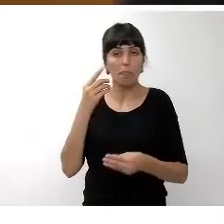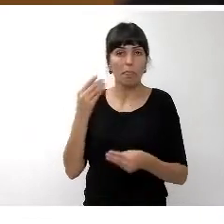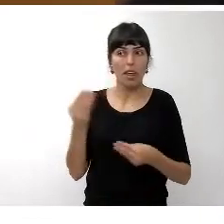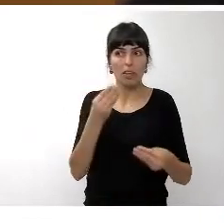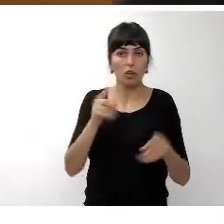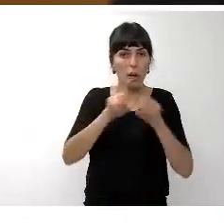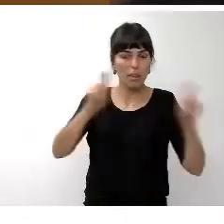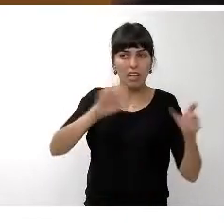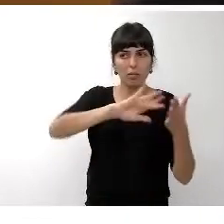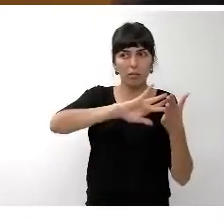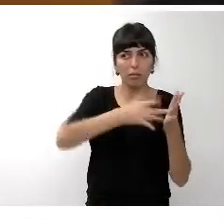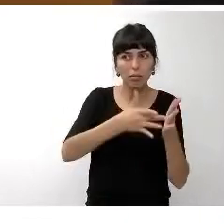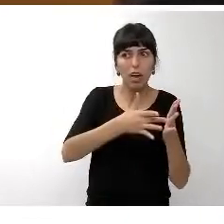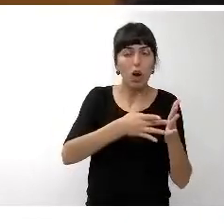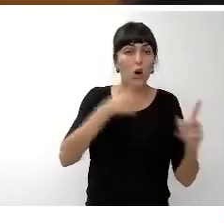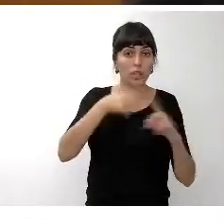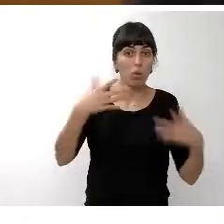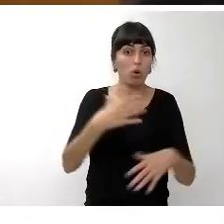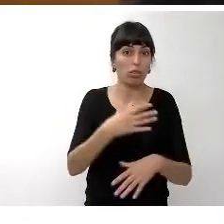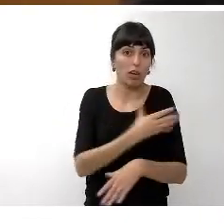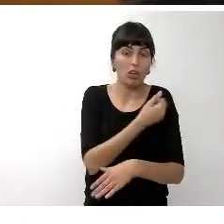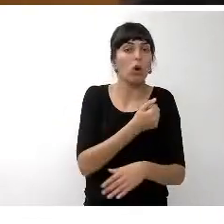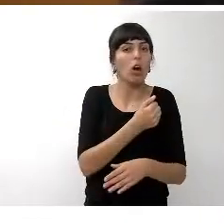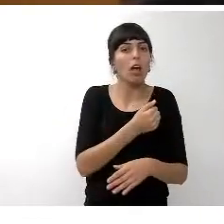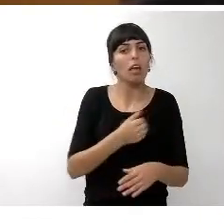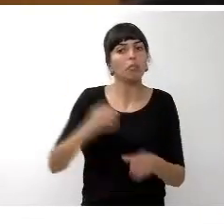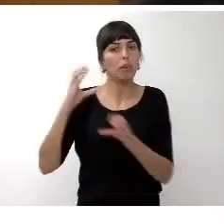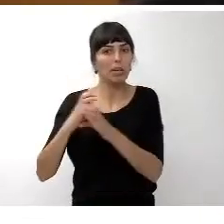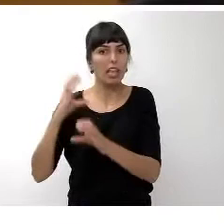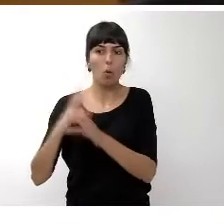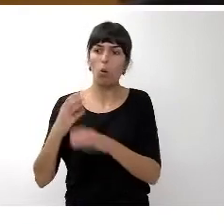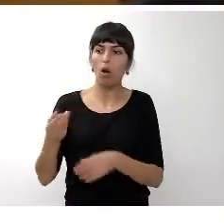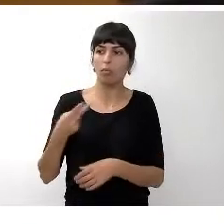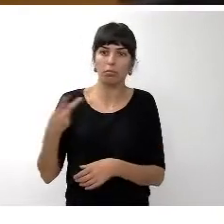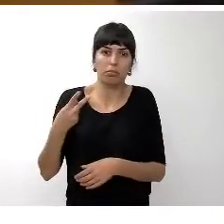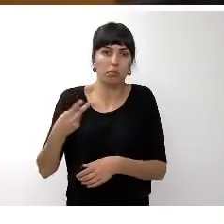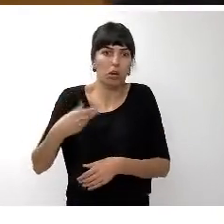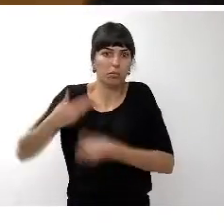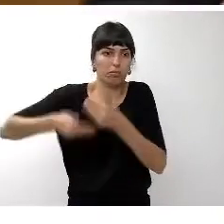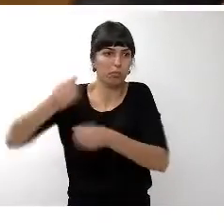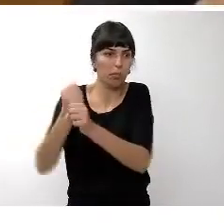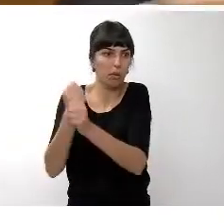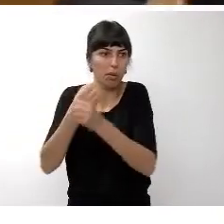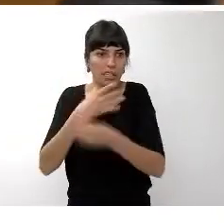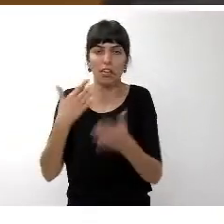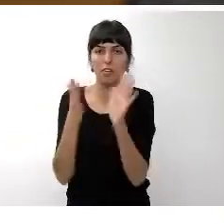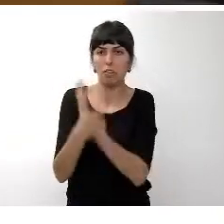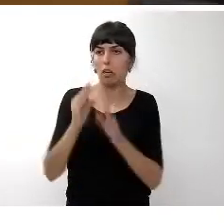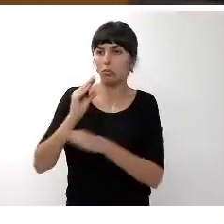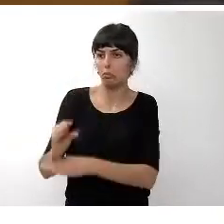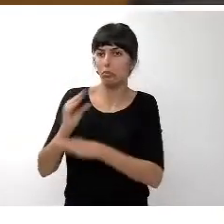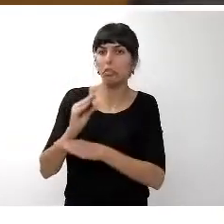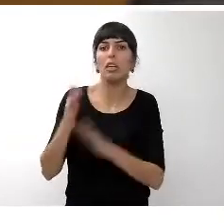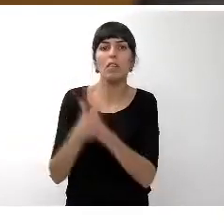para que esta corporación se haya puesto al día con ella sino que además nos permite ya en el 2016 estos